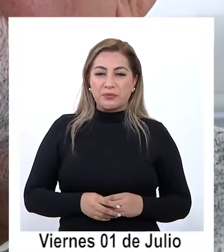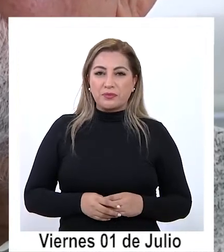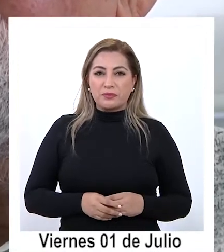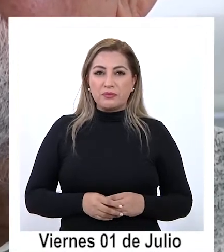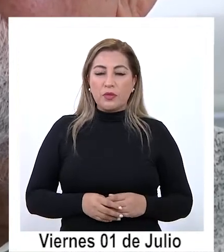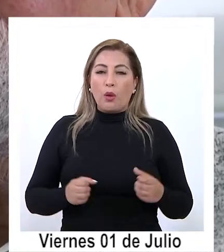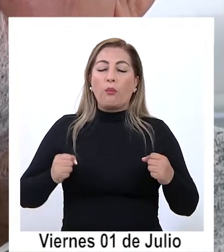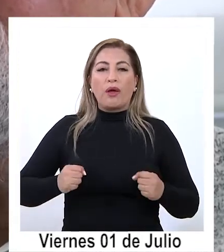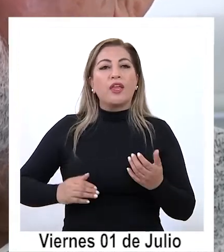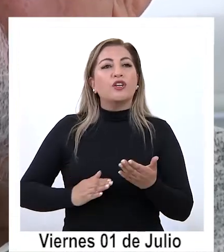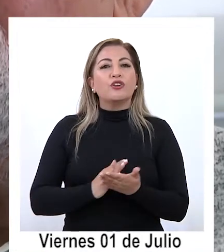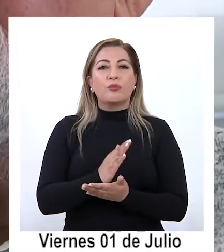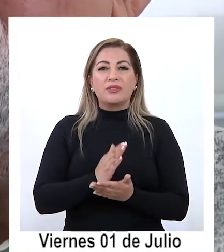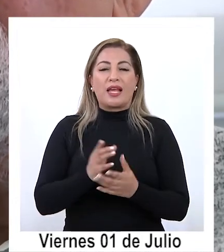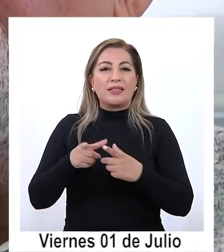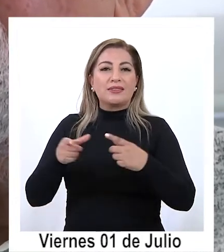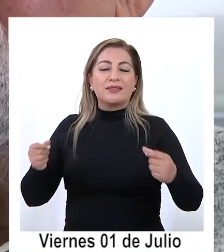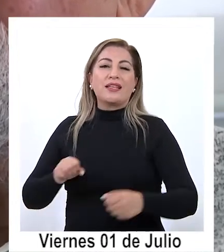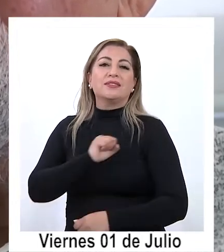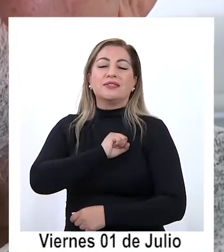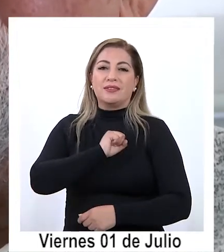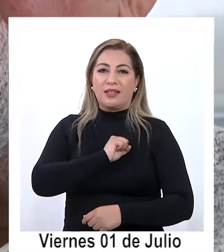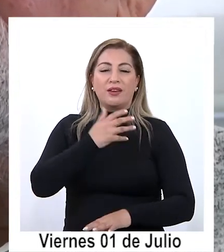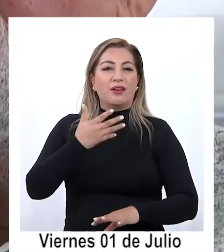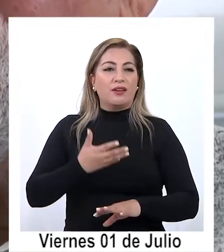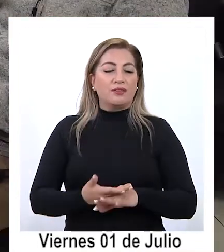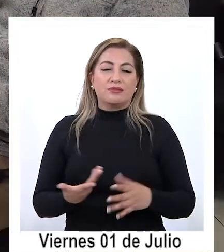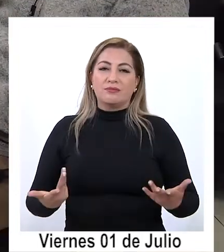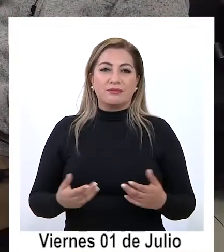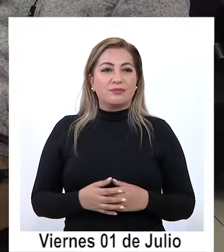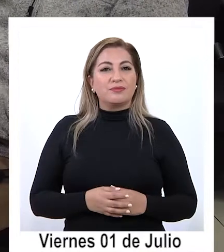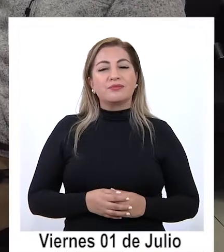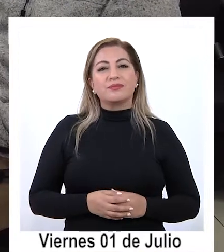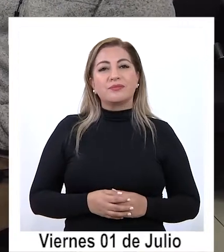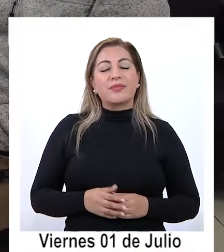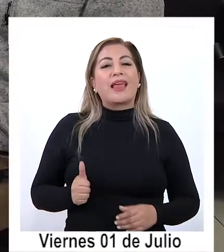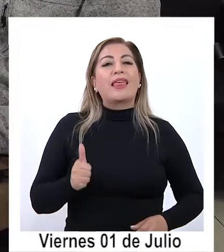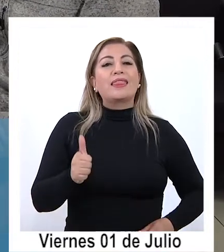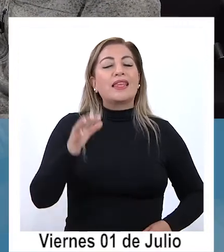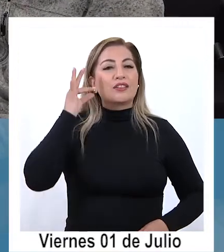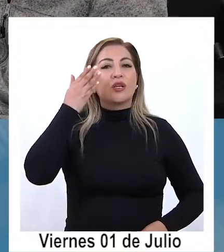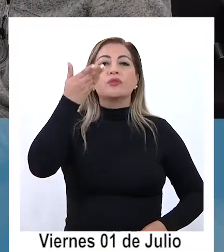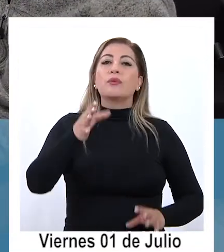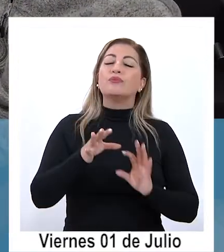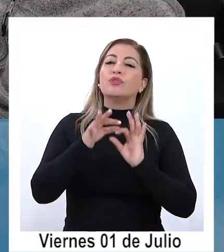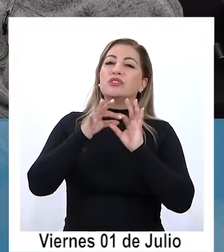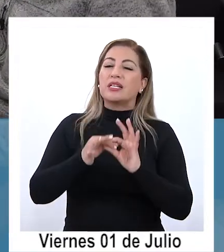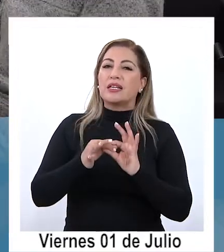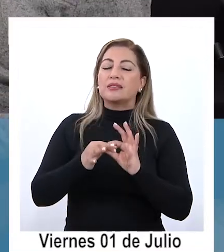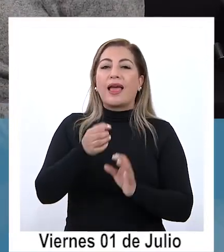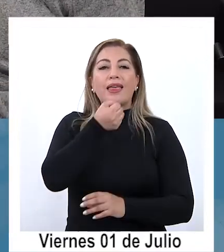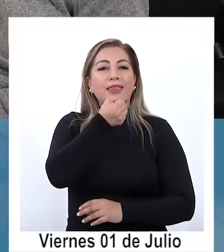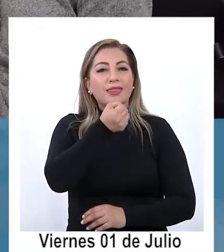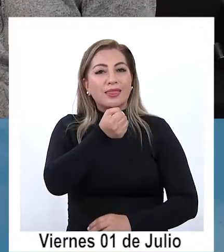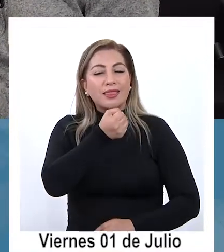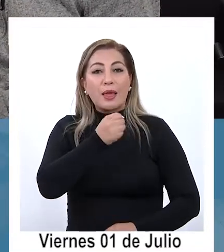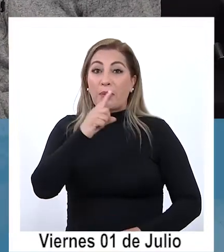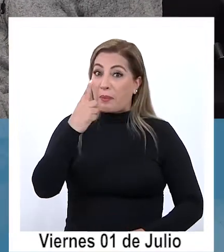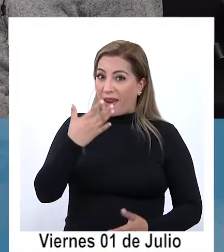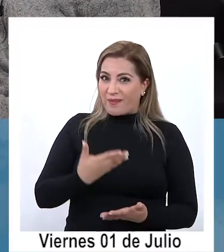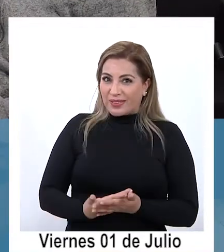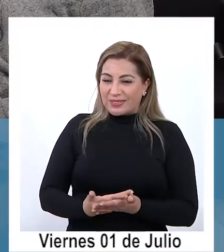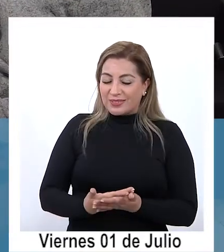florecer cierto a nivel nacional y pudieran tener un brillo propio bueno directora queremos agradecerle que nos haya acompañado cierto en esta primera